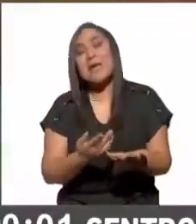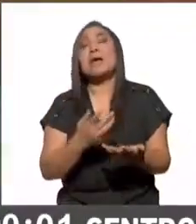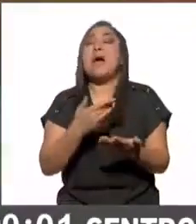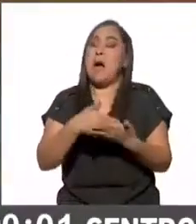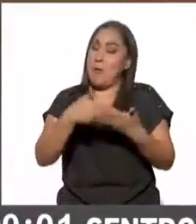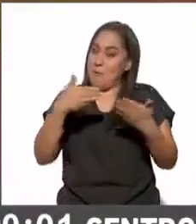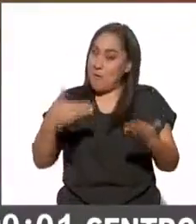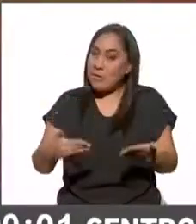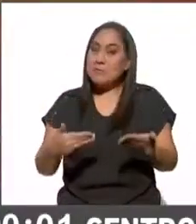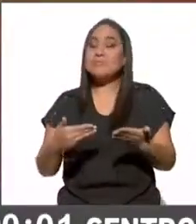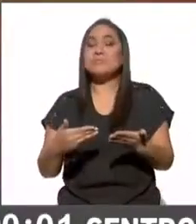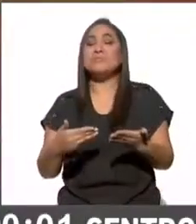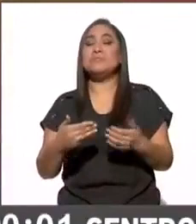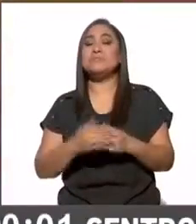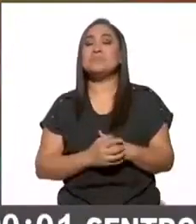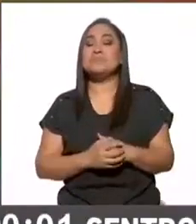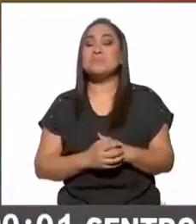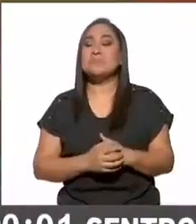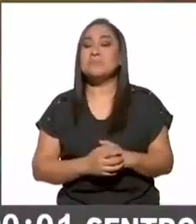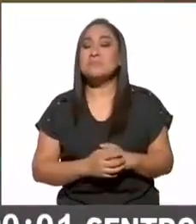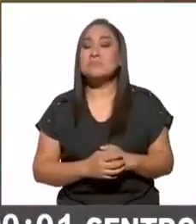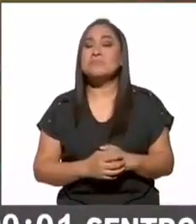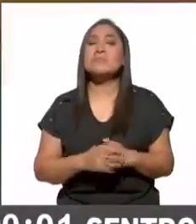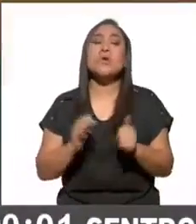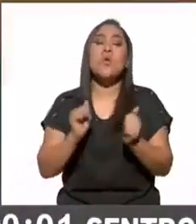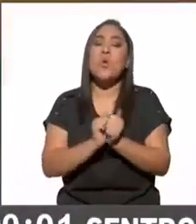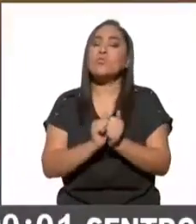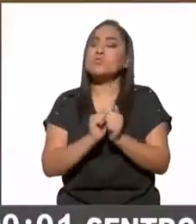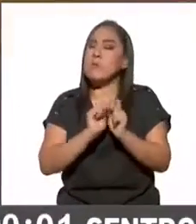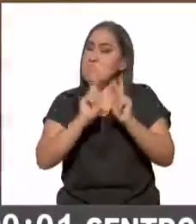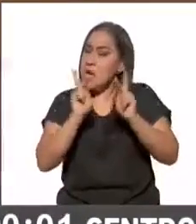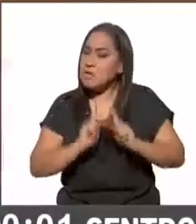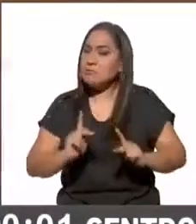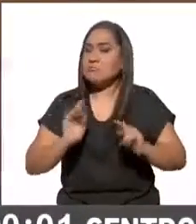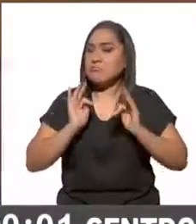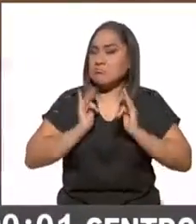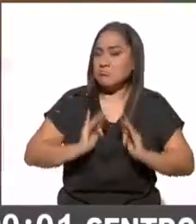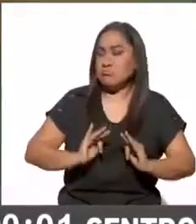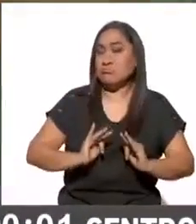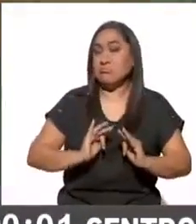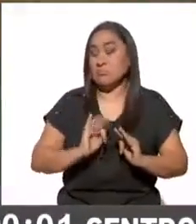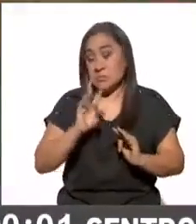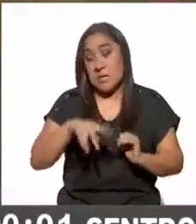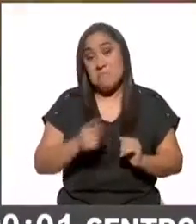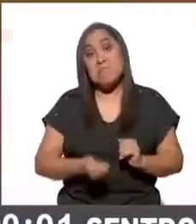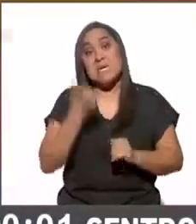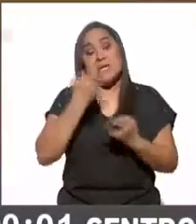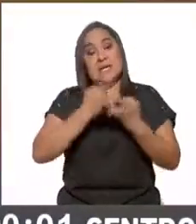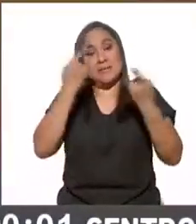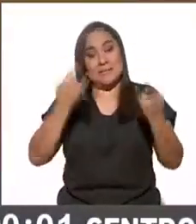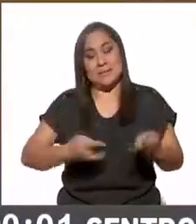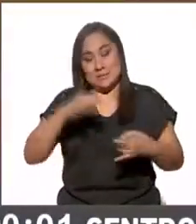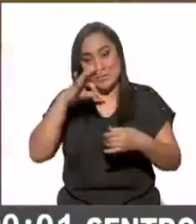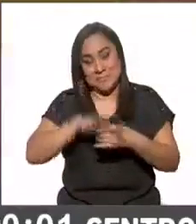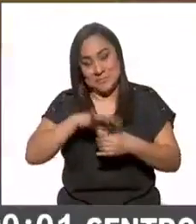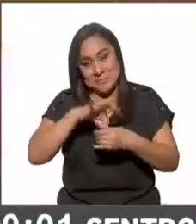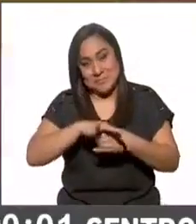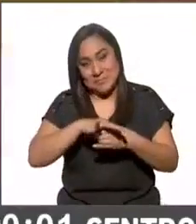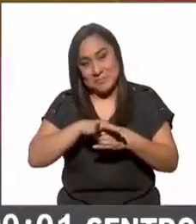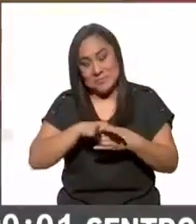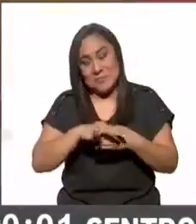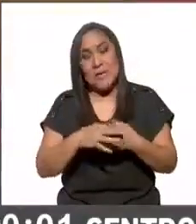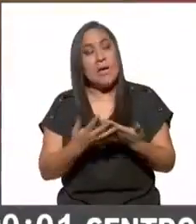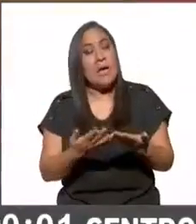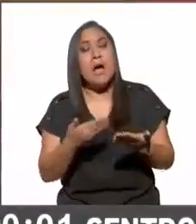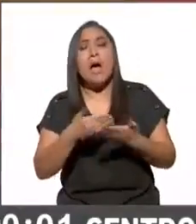de manera civilizada de manera muy pacífica Guadalupe una jornada histórica además también claro porque bueno una